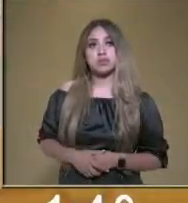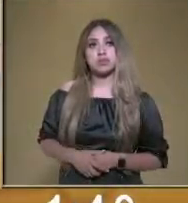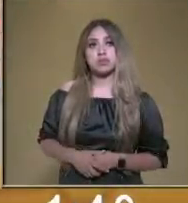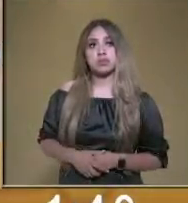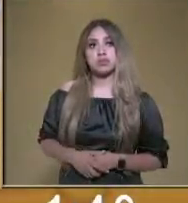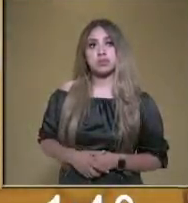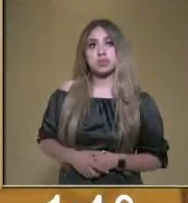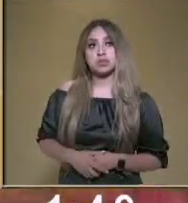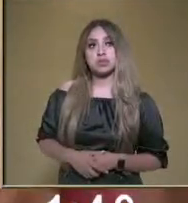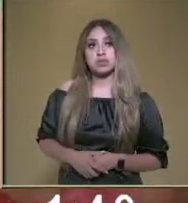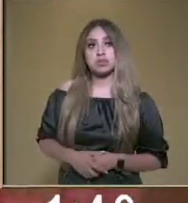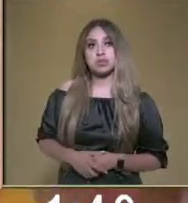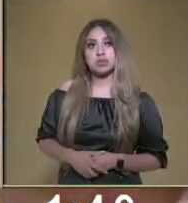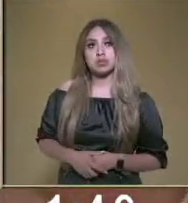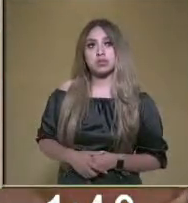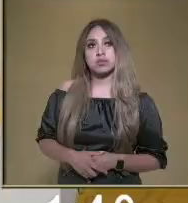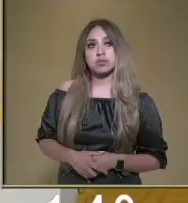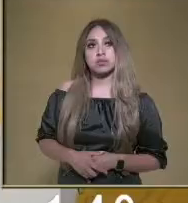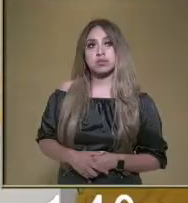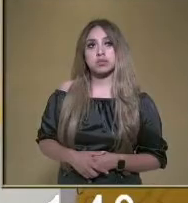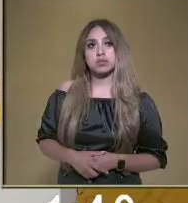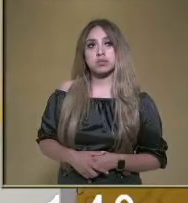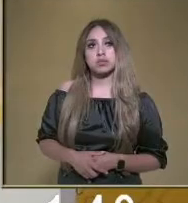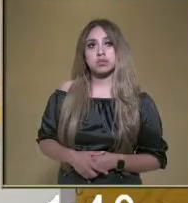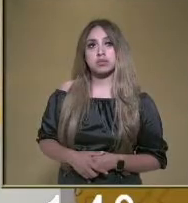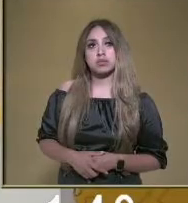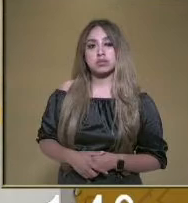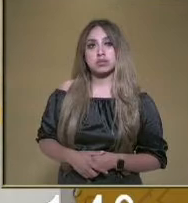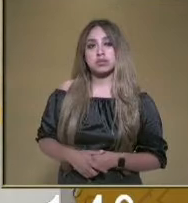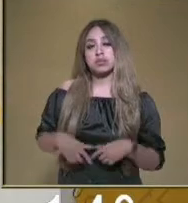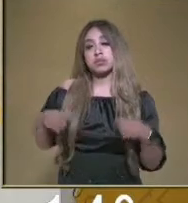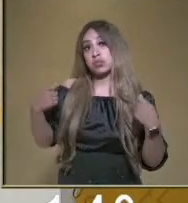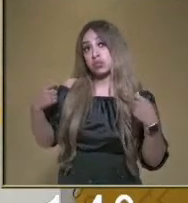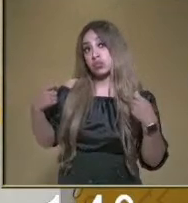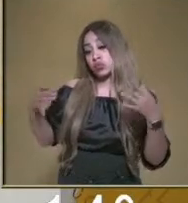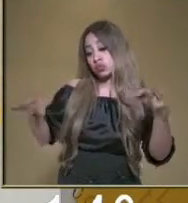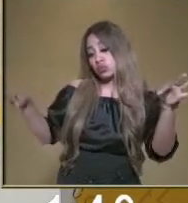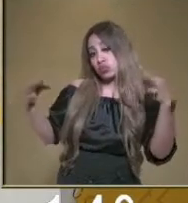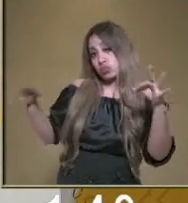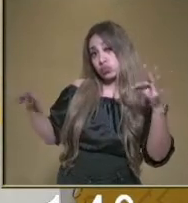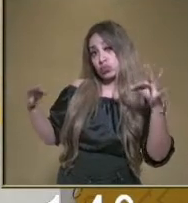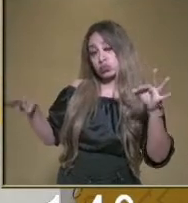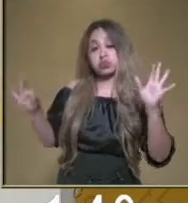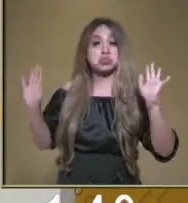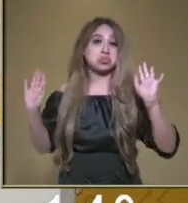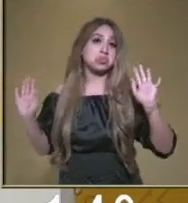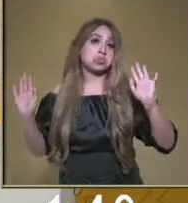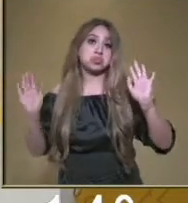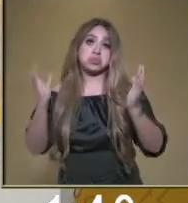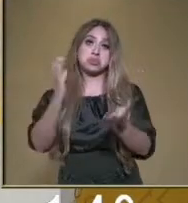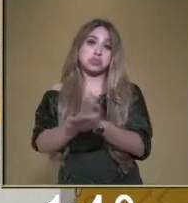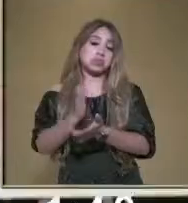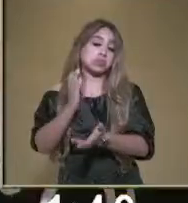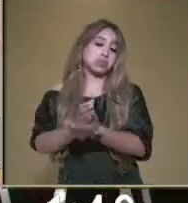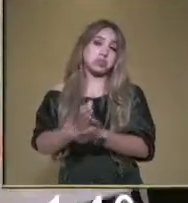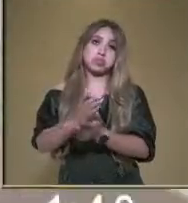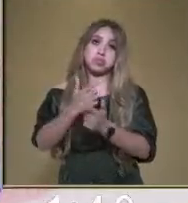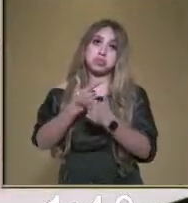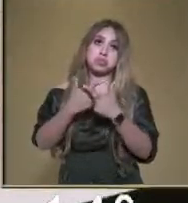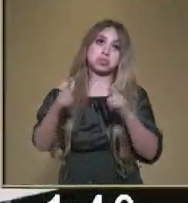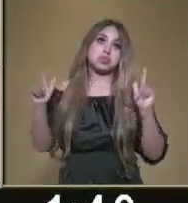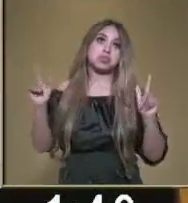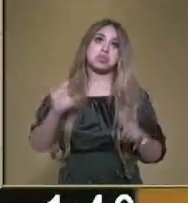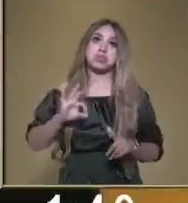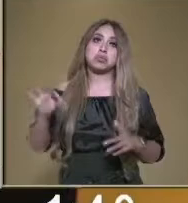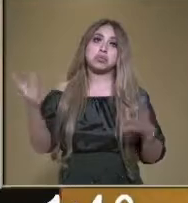hacer con un cartón o simplemente con una hoja de libreta. Yo aquí les